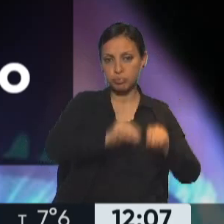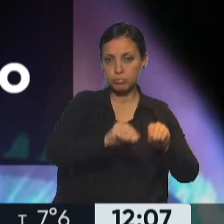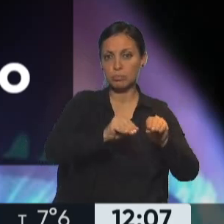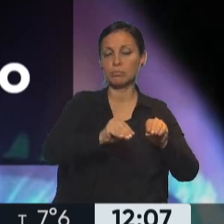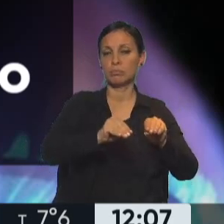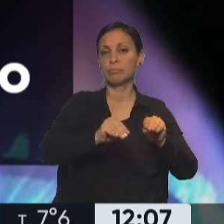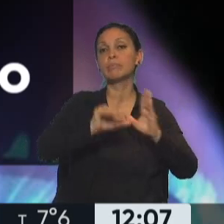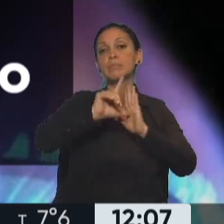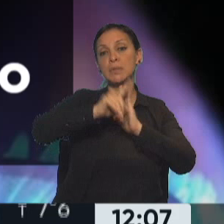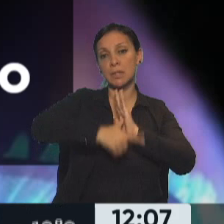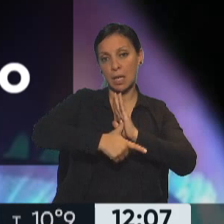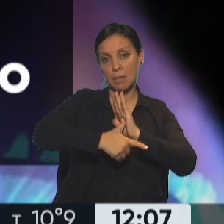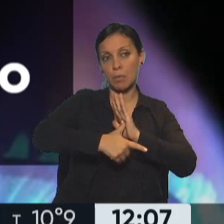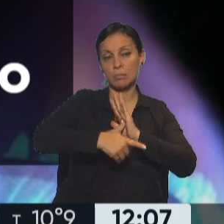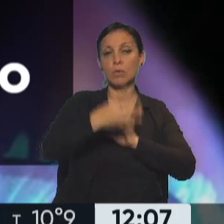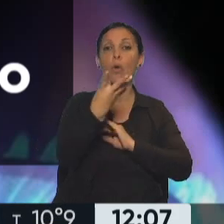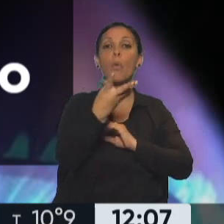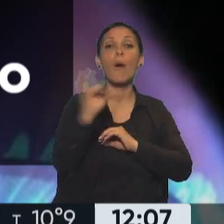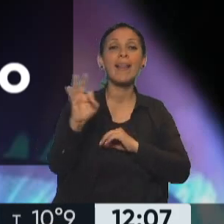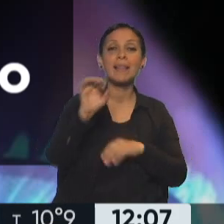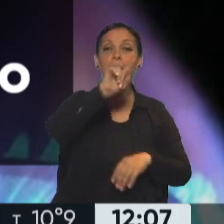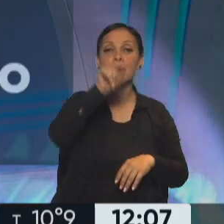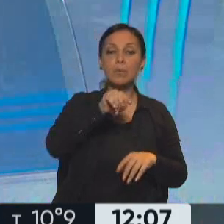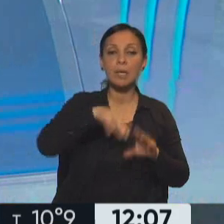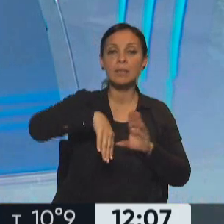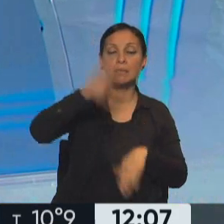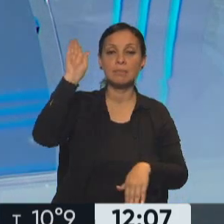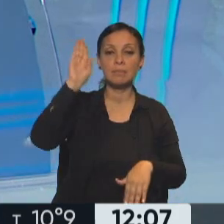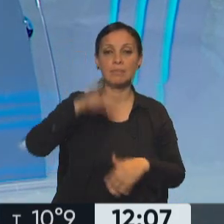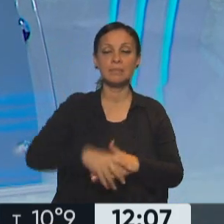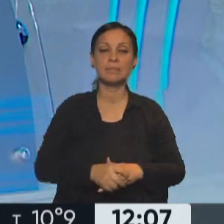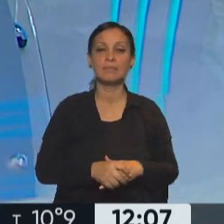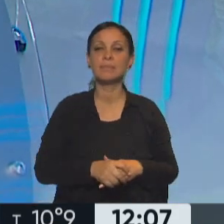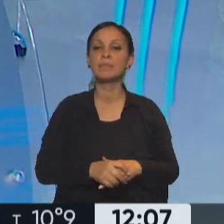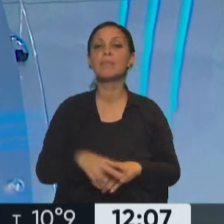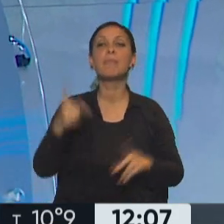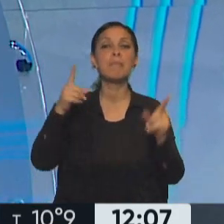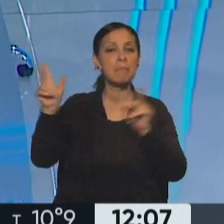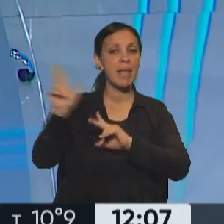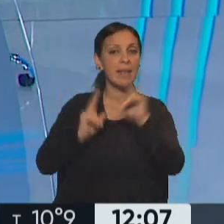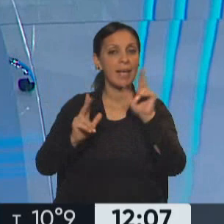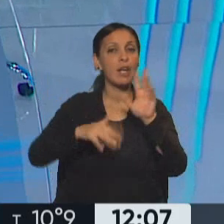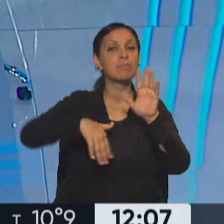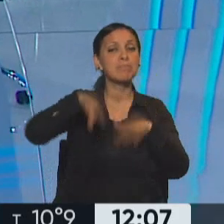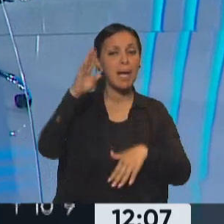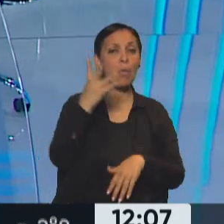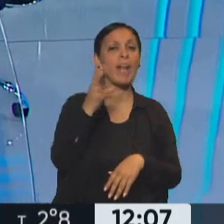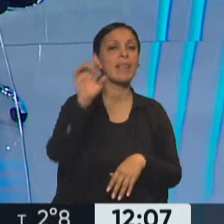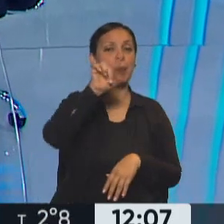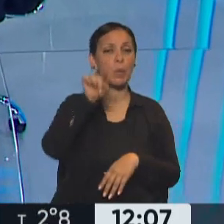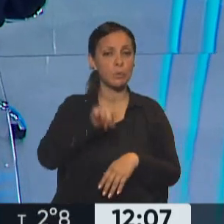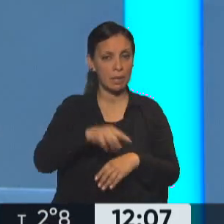dedicarle un tiempo, porque son más de 40 preguntas. El formulario todavía no se conoce, pero me han comentado que son más de 40 preguntas, por eso